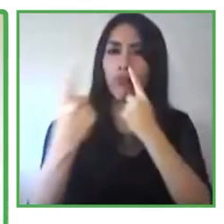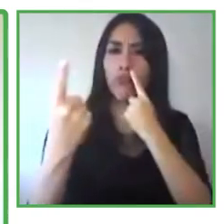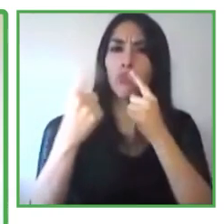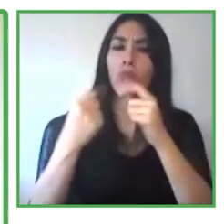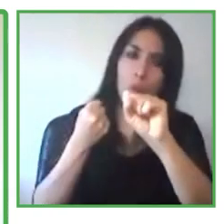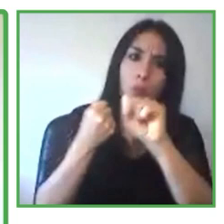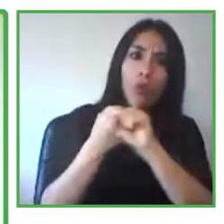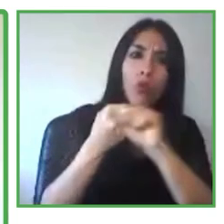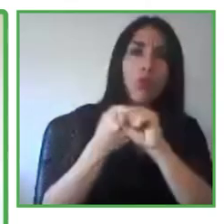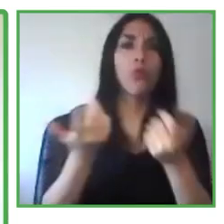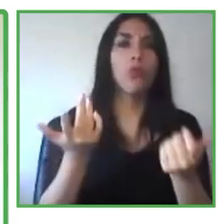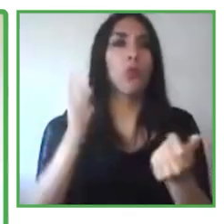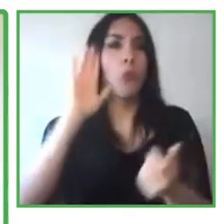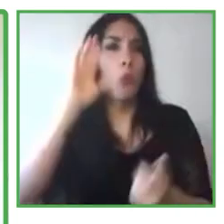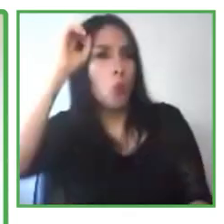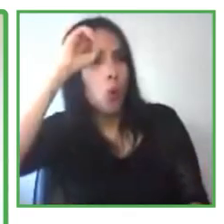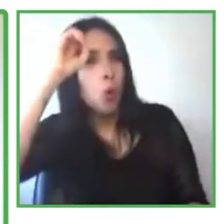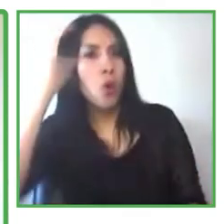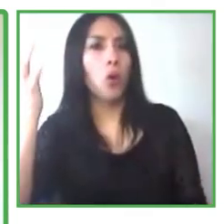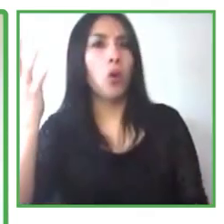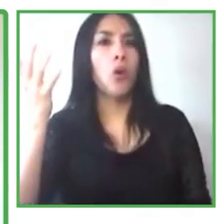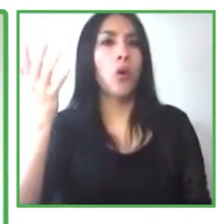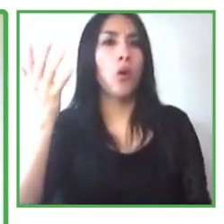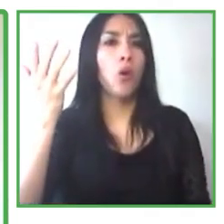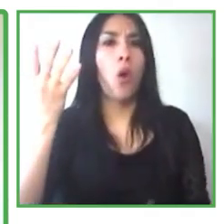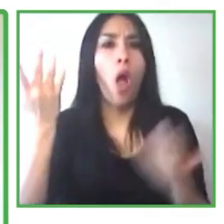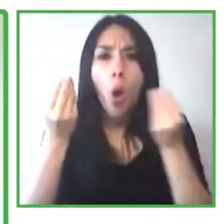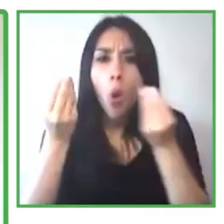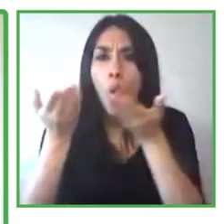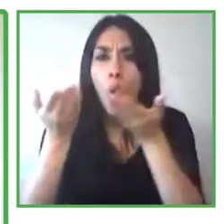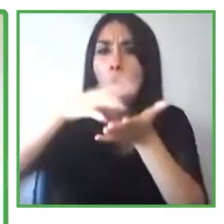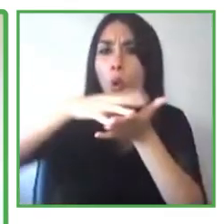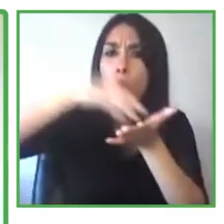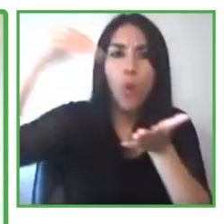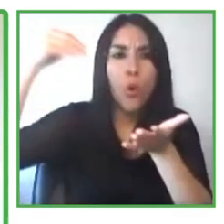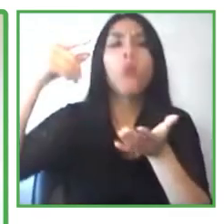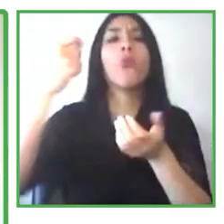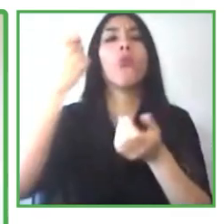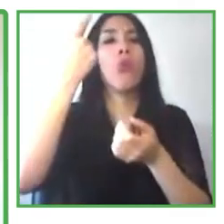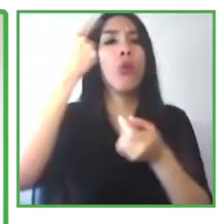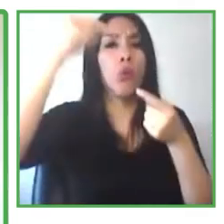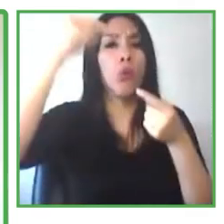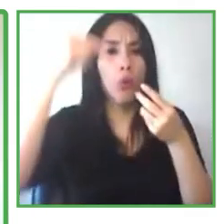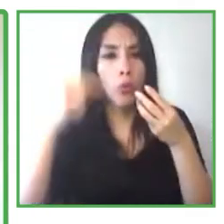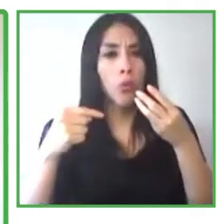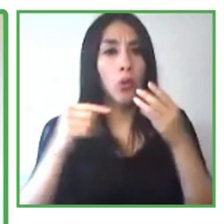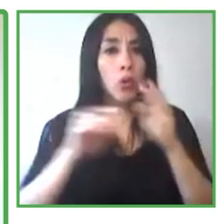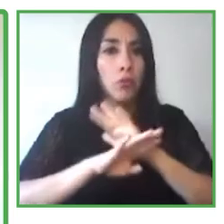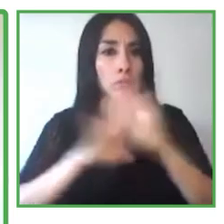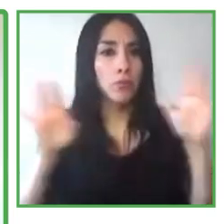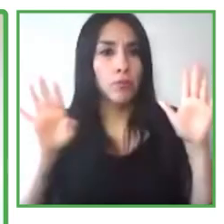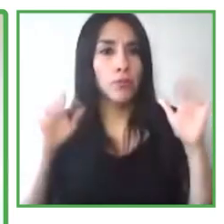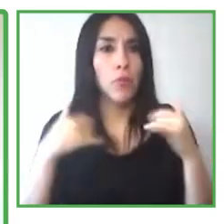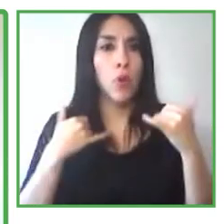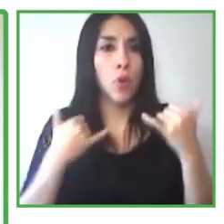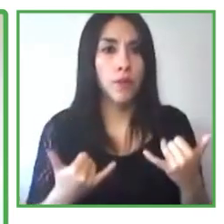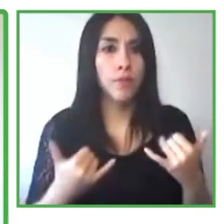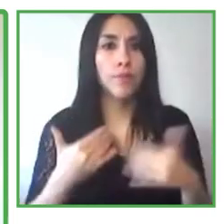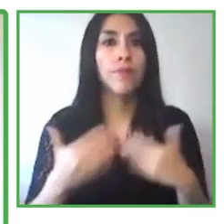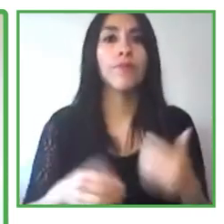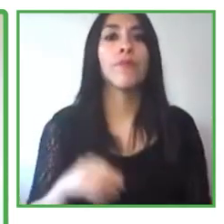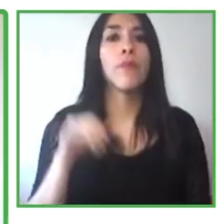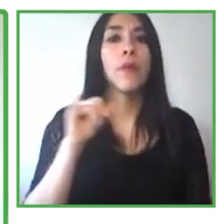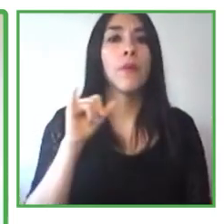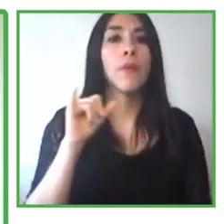reconociendo que hay una crisis racial aguda en los Estados Unidos y vamos a también enfocarnos en la